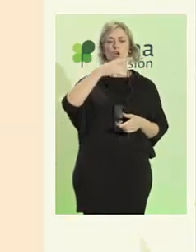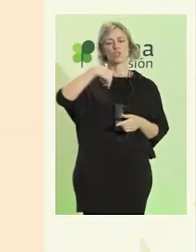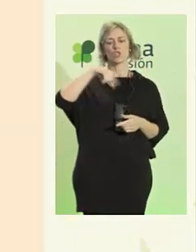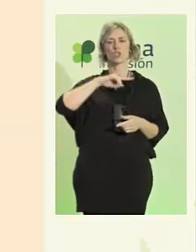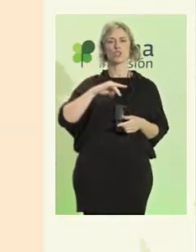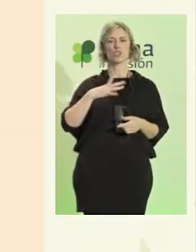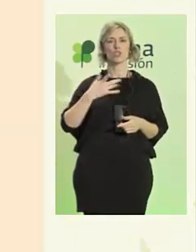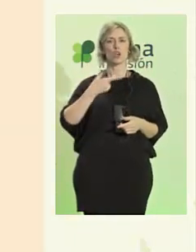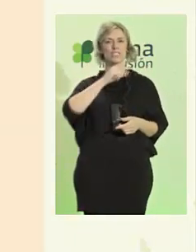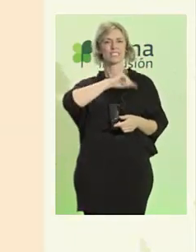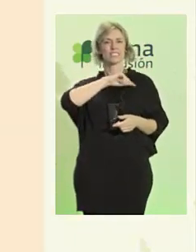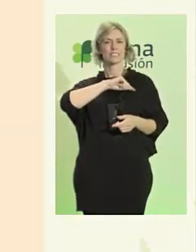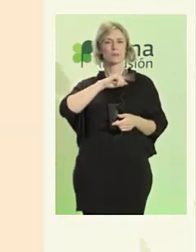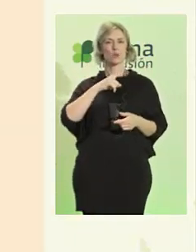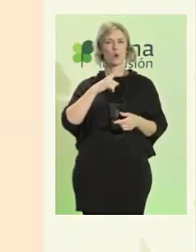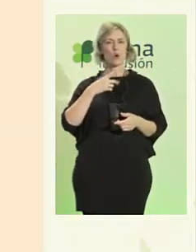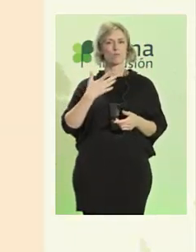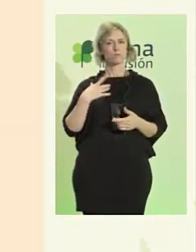seguros.